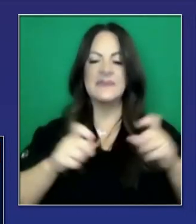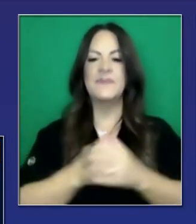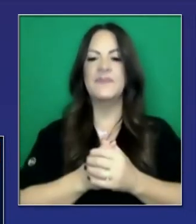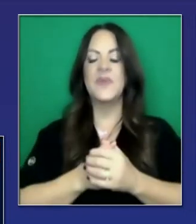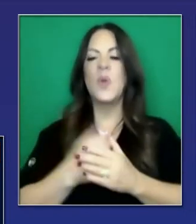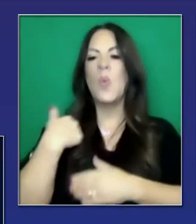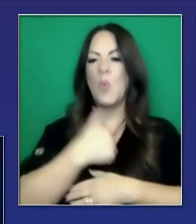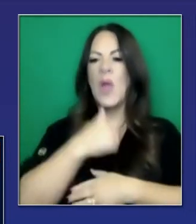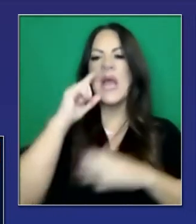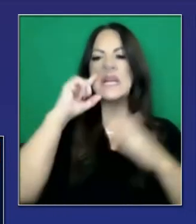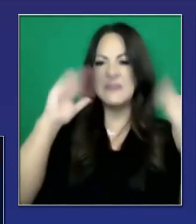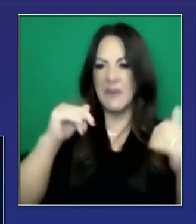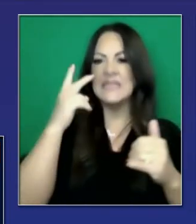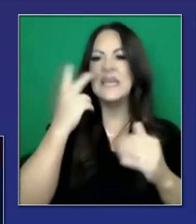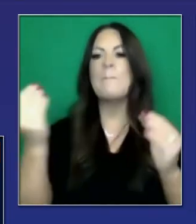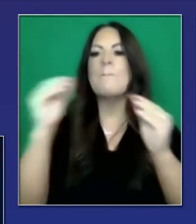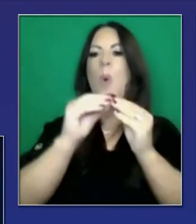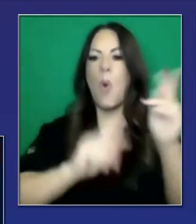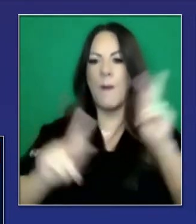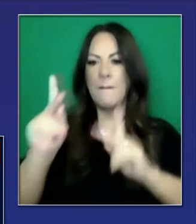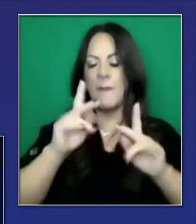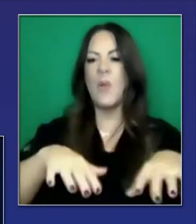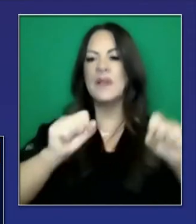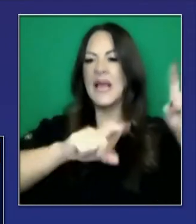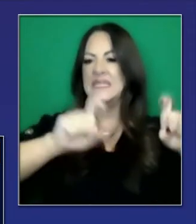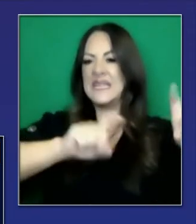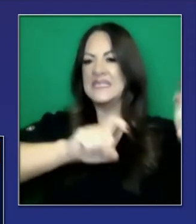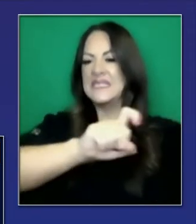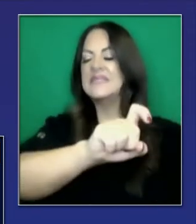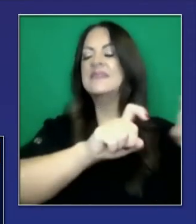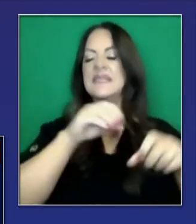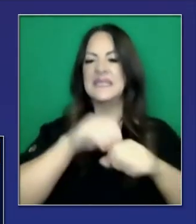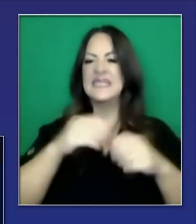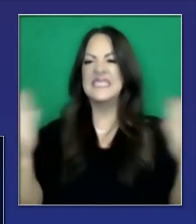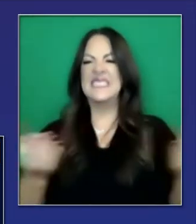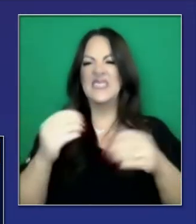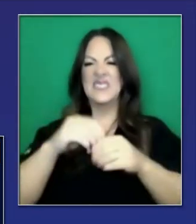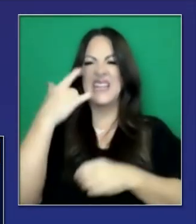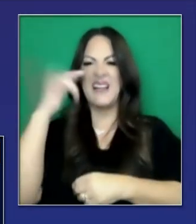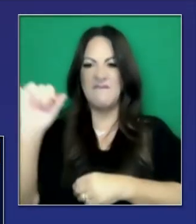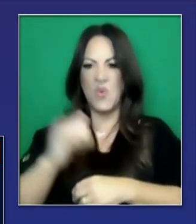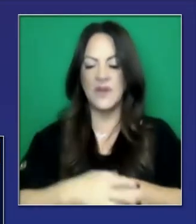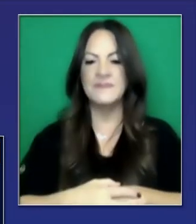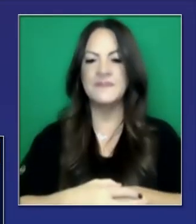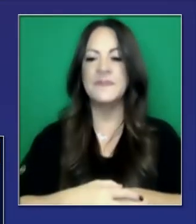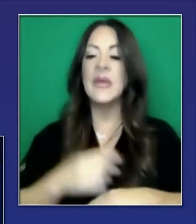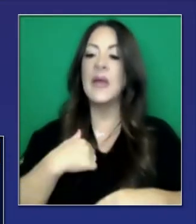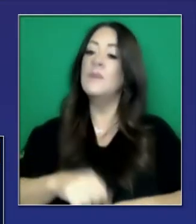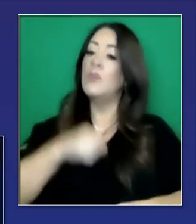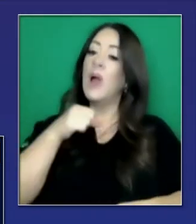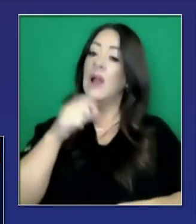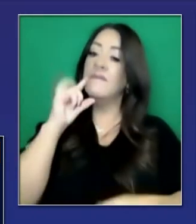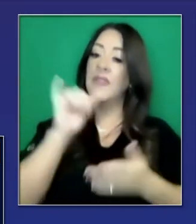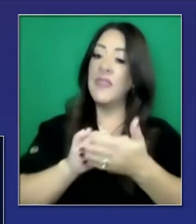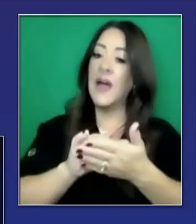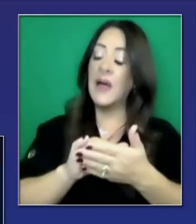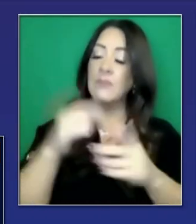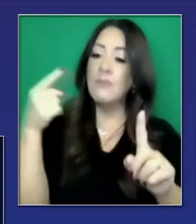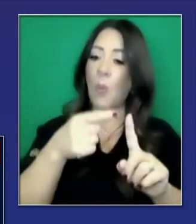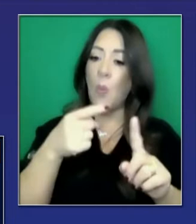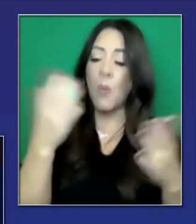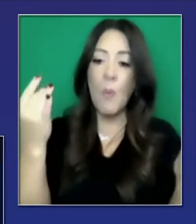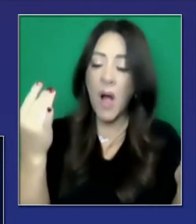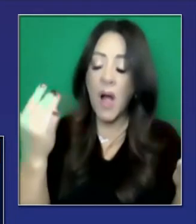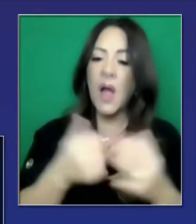de mes tras mes y vamos a seguir aumentando el número de pruebas en el Estado. Y eso es un punto de orgullo y